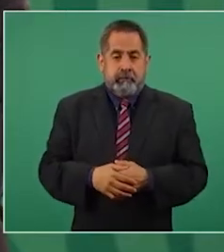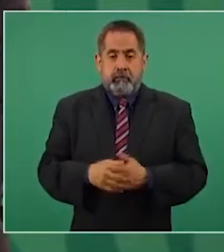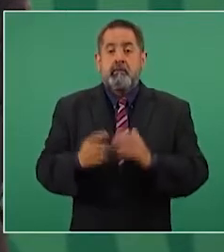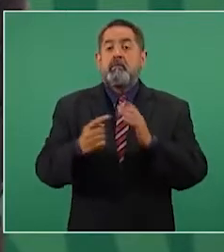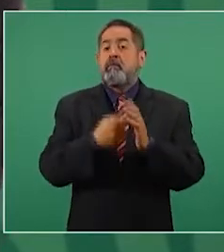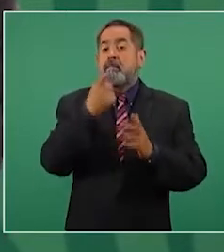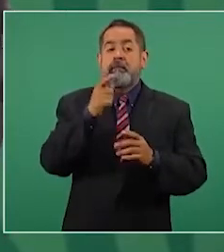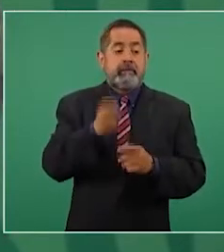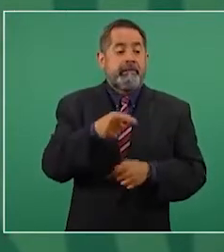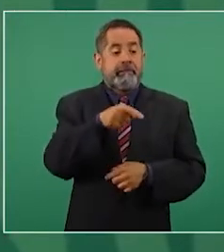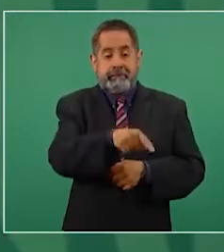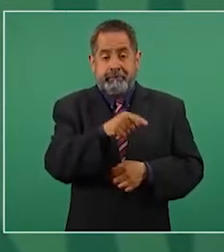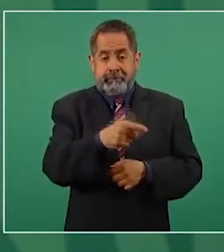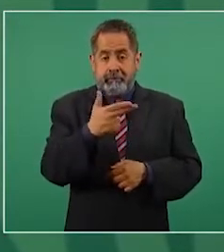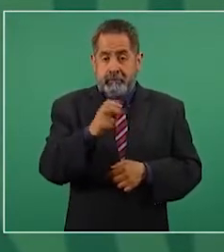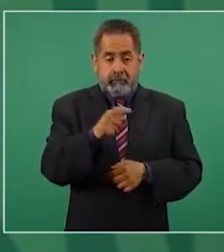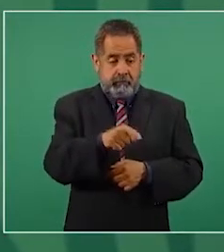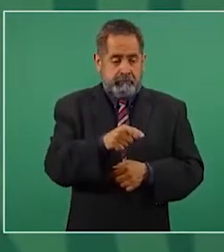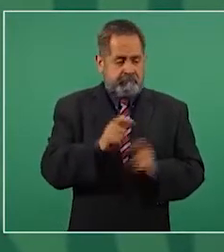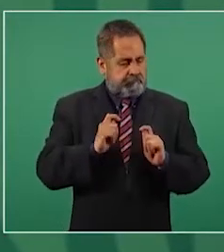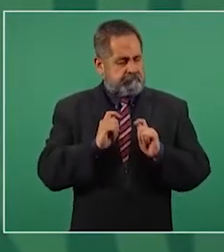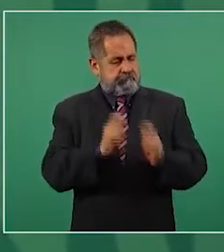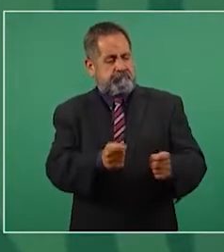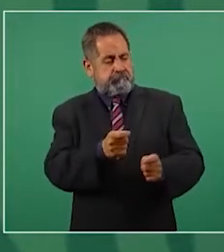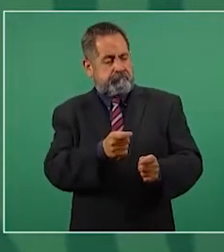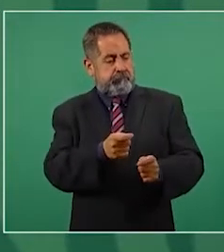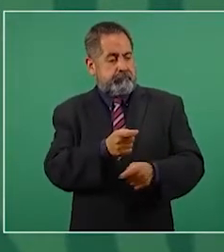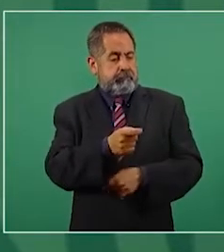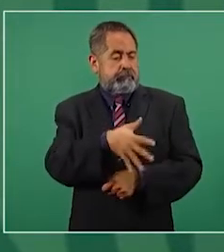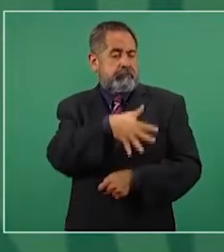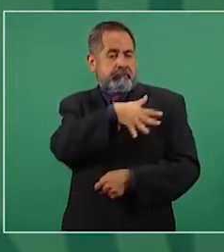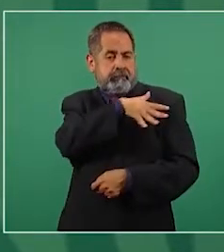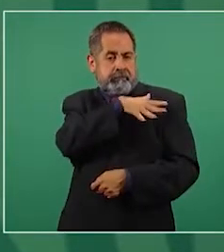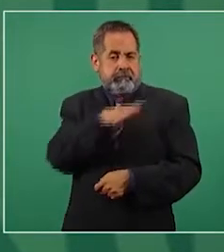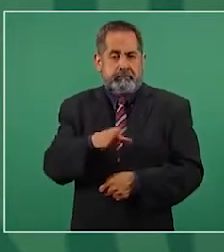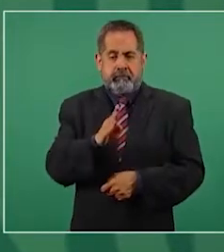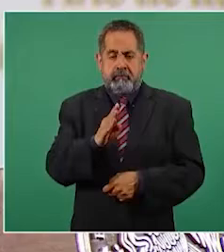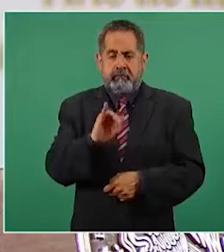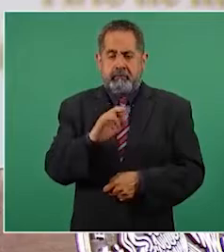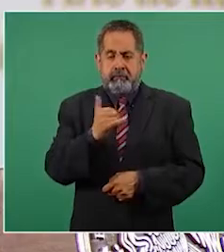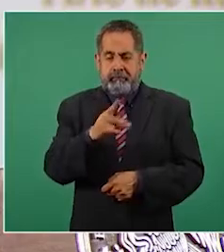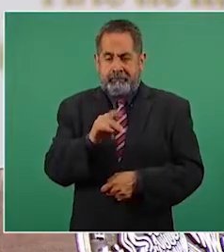ascendieron de general de brigada, general